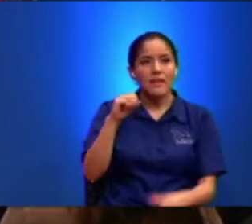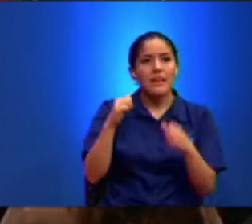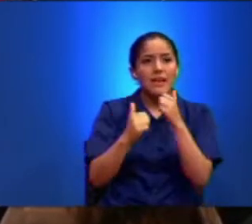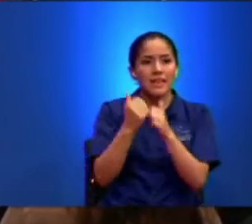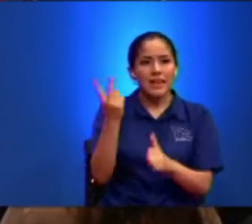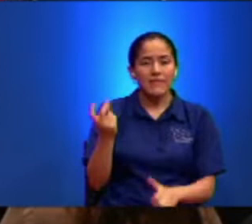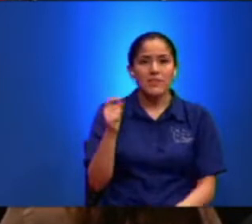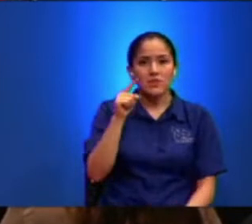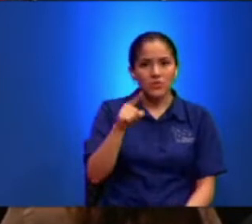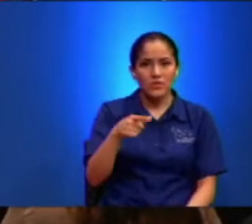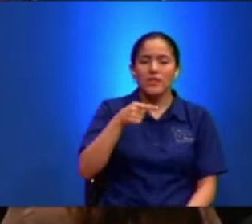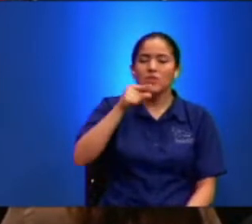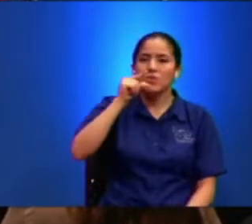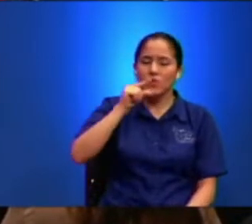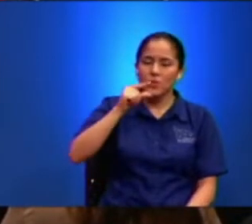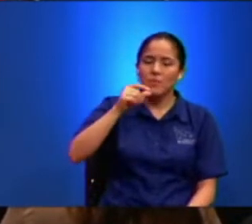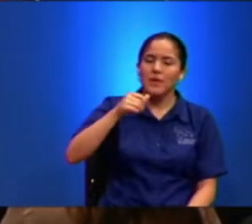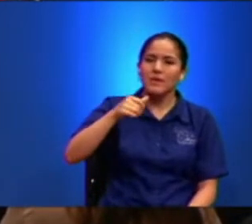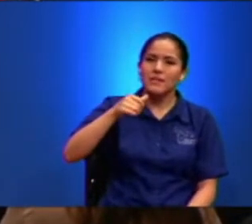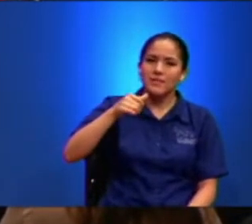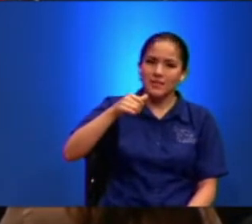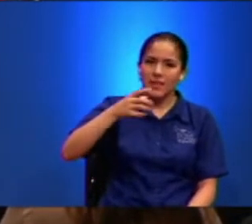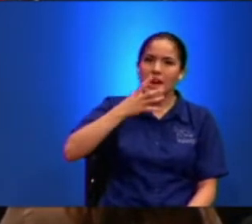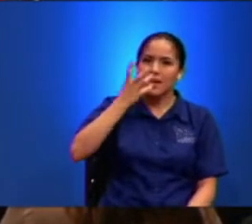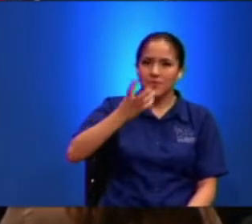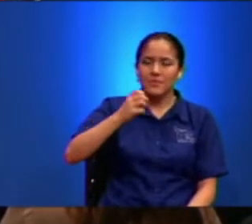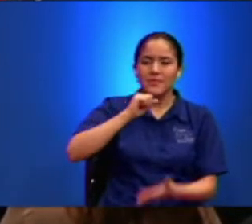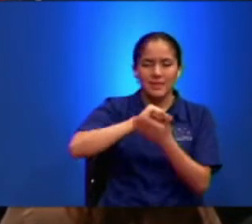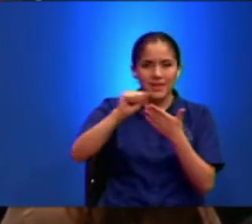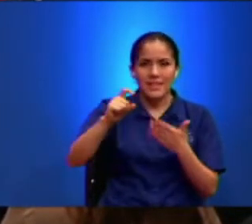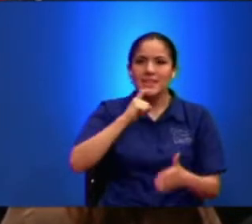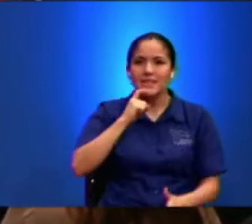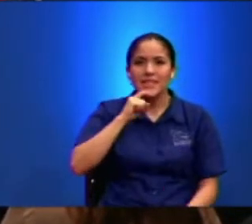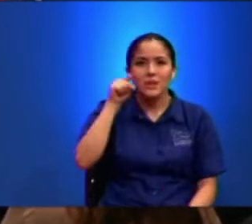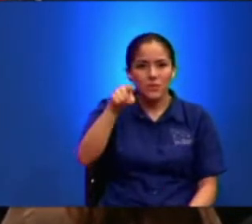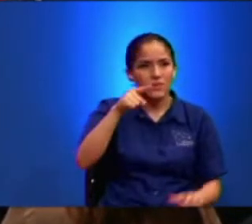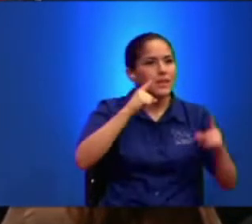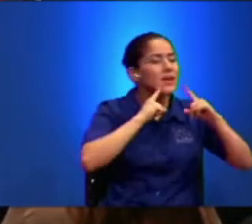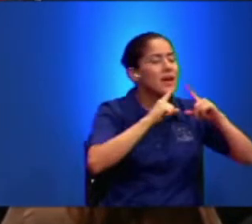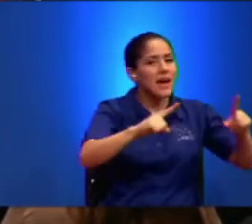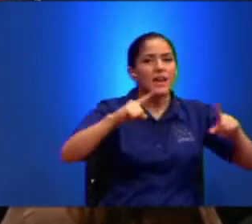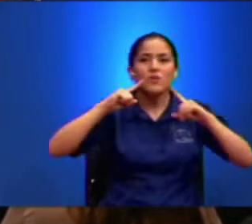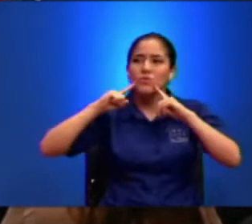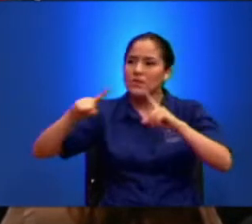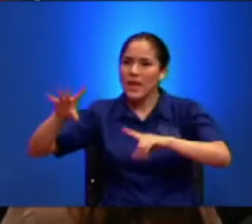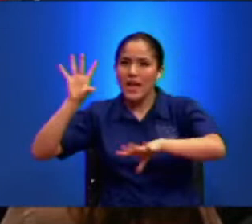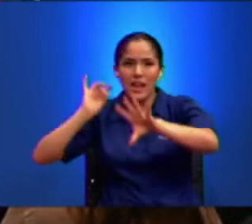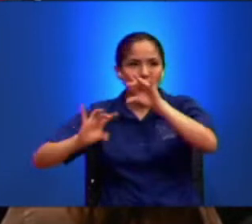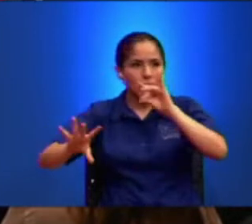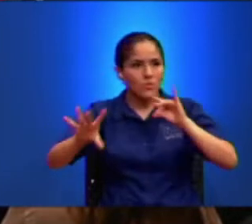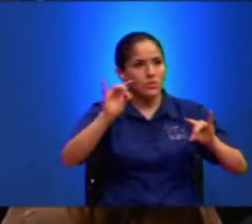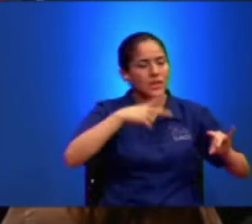La Santa Cena Cada Vez Que Toma La Santa Cena Estás Anunciando Hay Algunos De Los